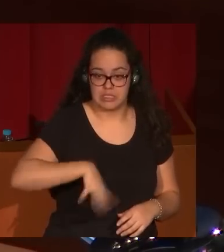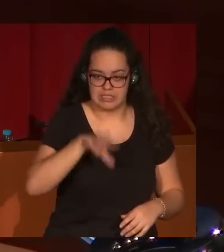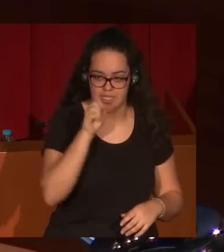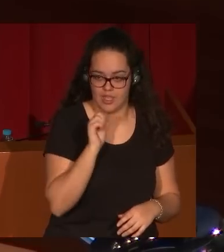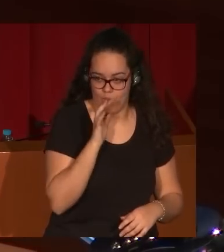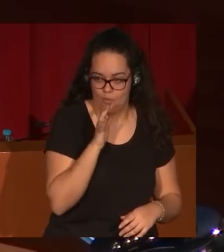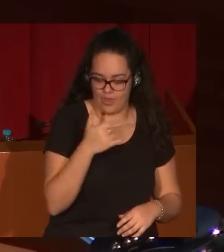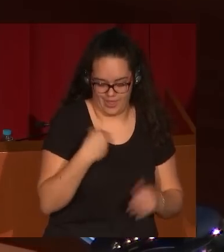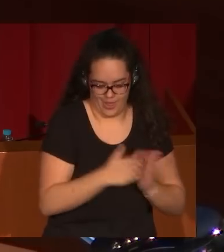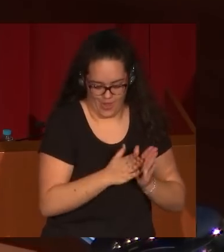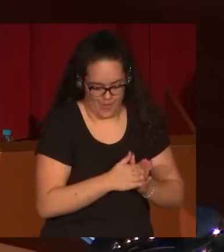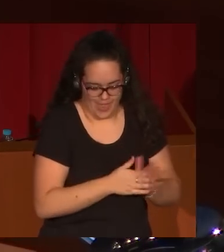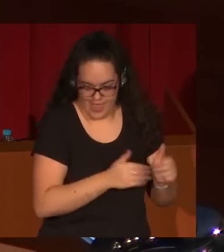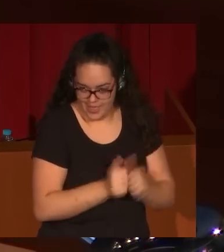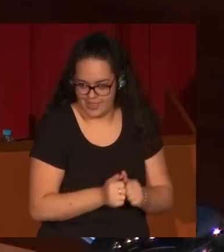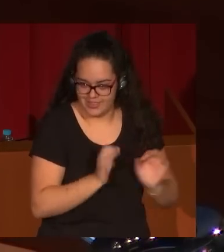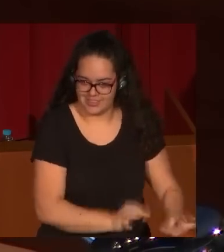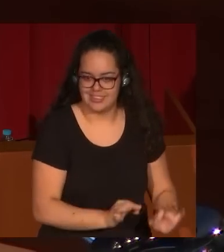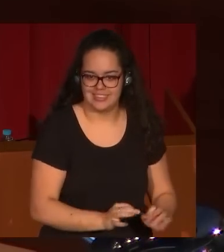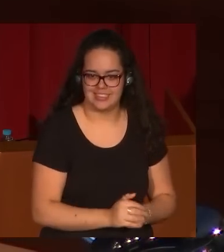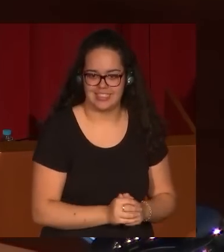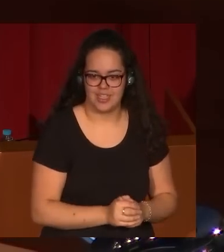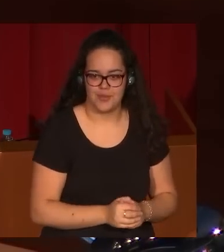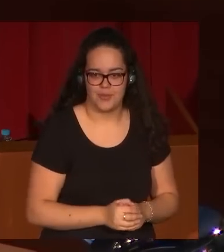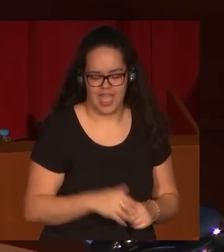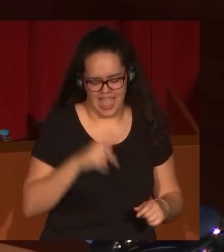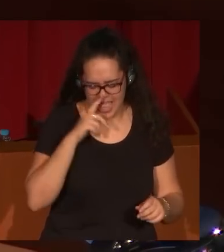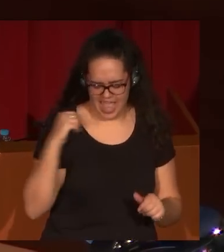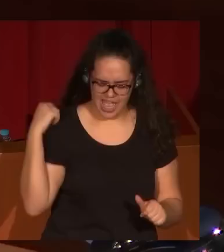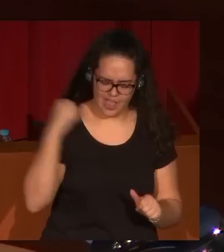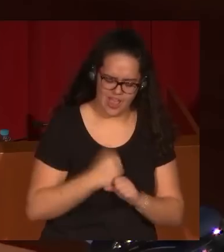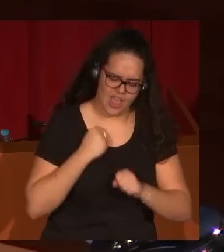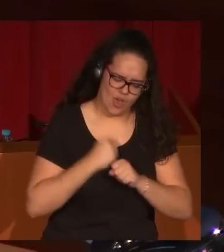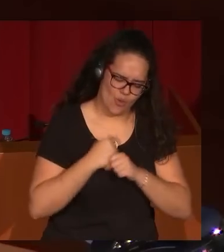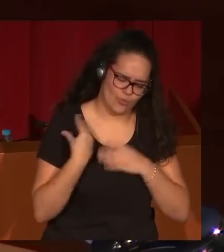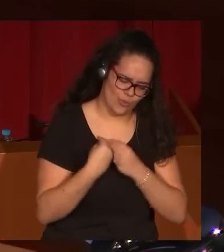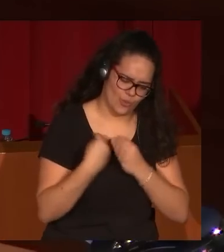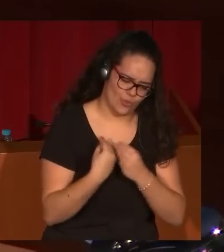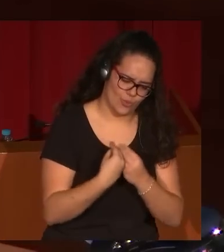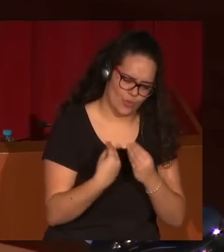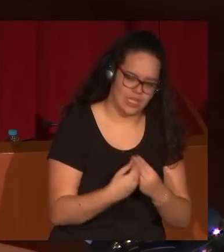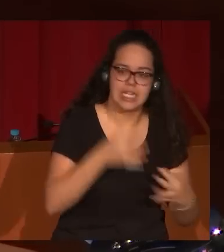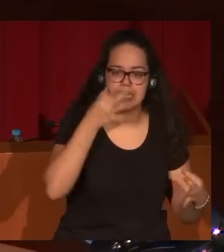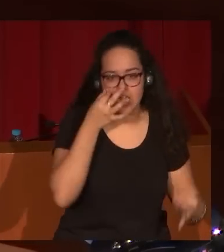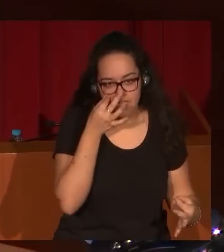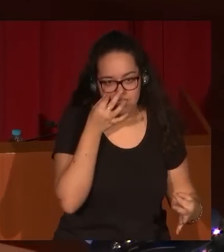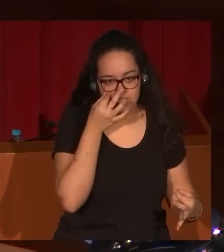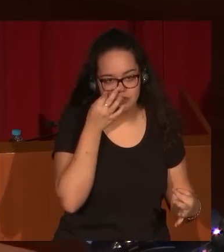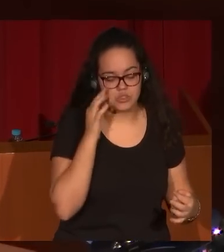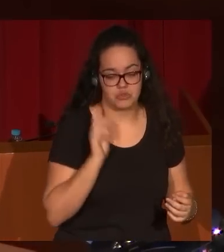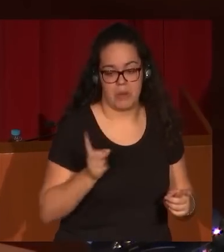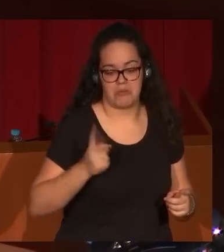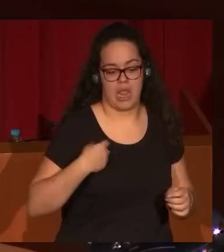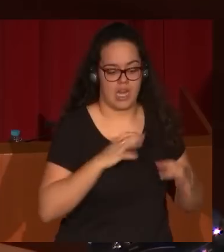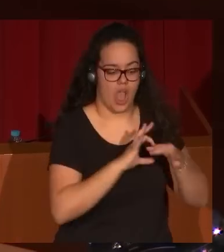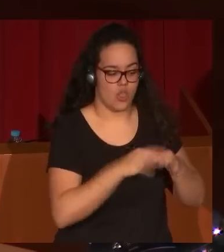dicho porque es mi compañero y porque hemos trabajado juntos durante muchos años y realmente es mucho más que una relación